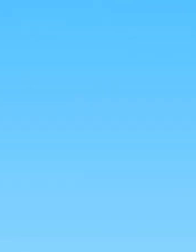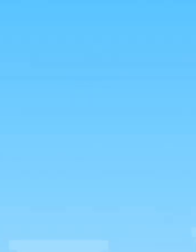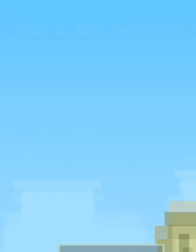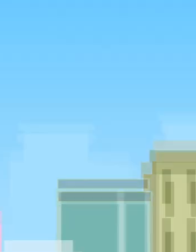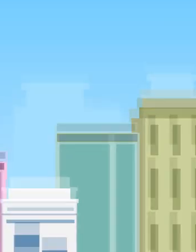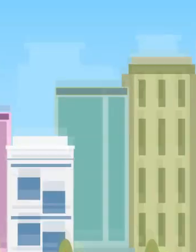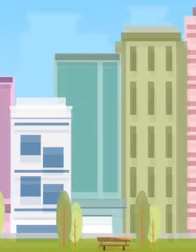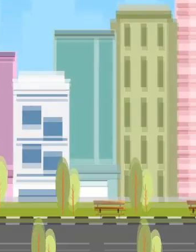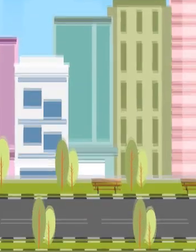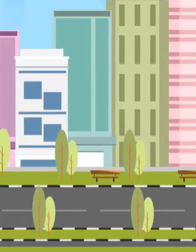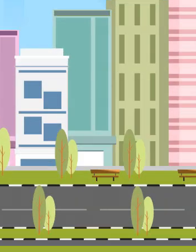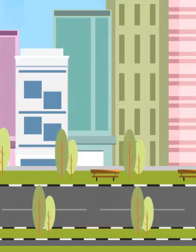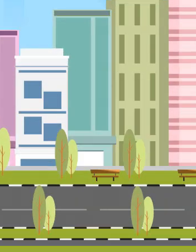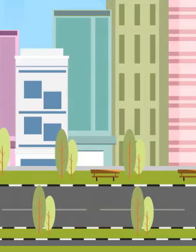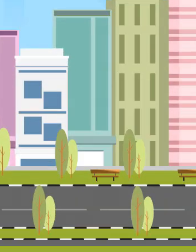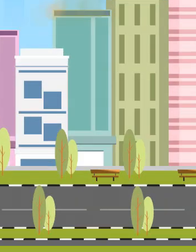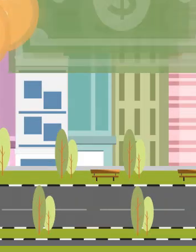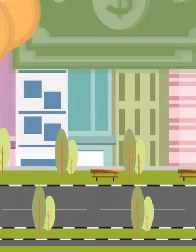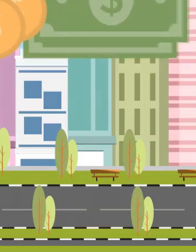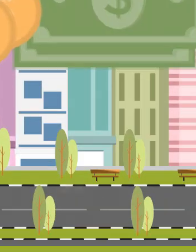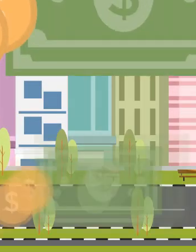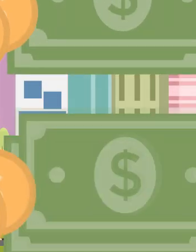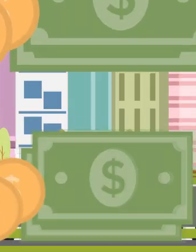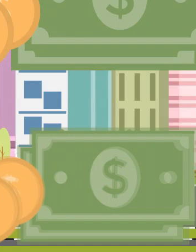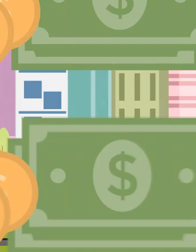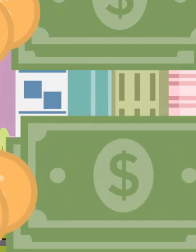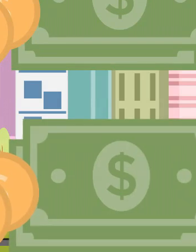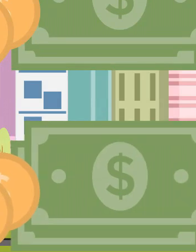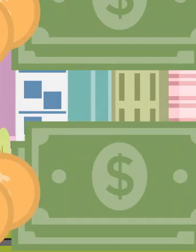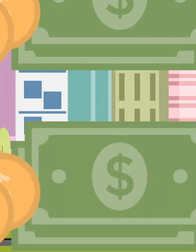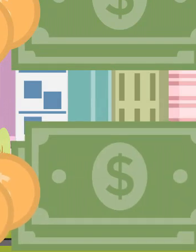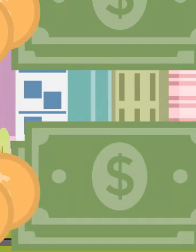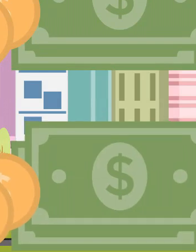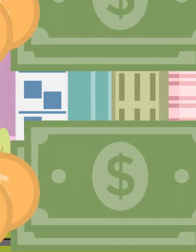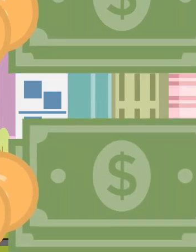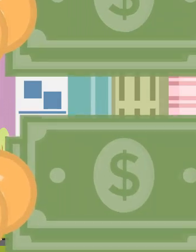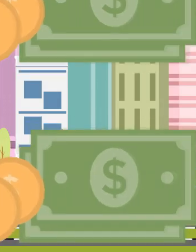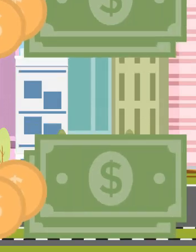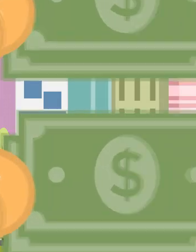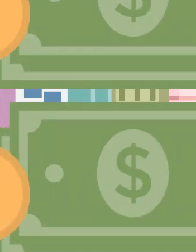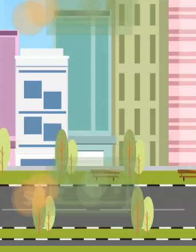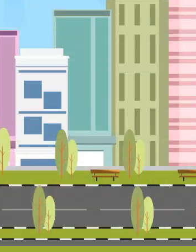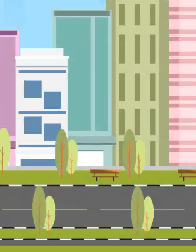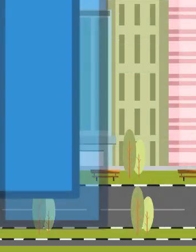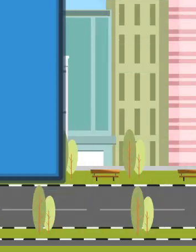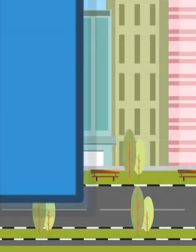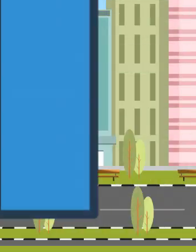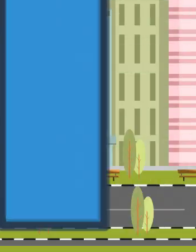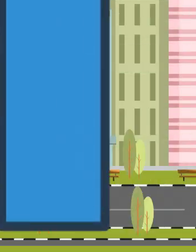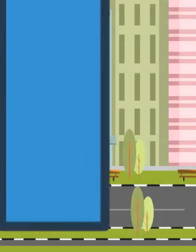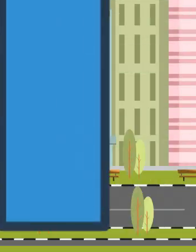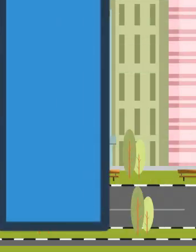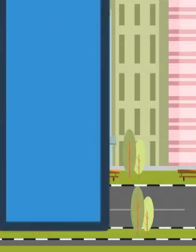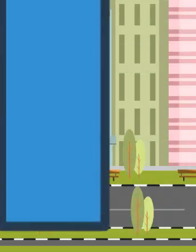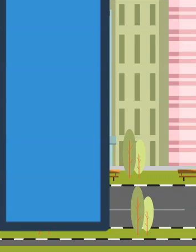2024, la pensión del adulto mayor se incrementará en términos reales al doble del importe que se cobra actualmente, lo